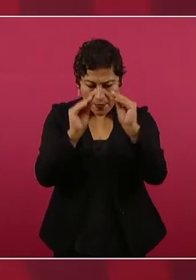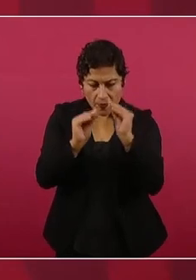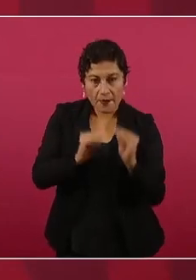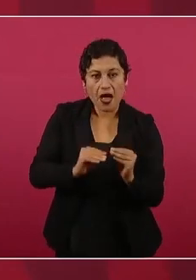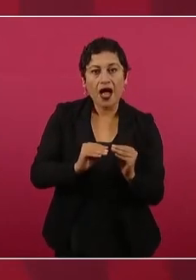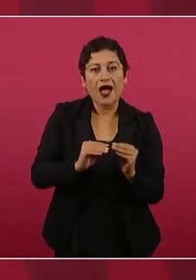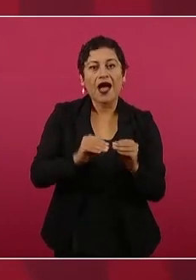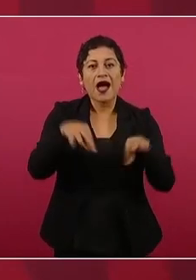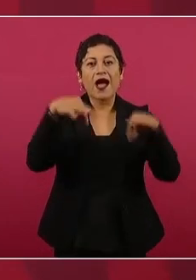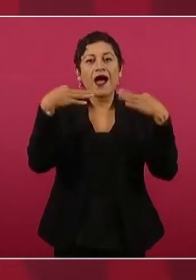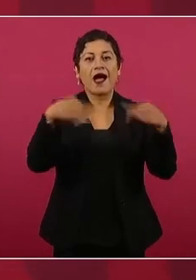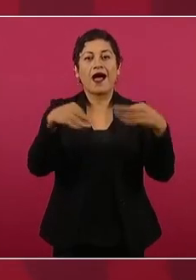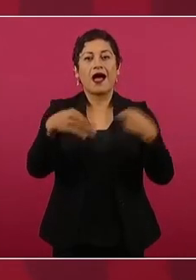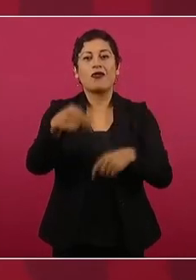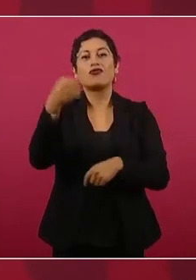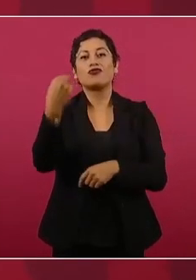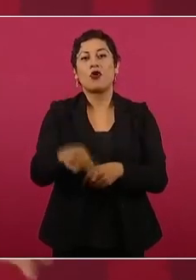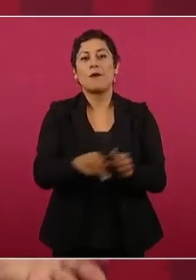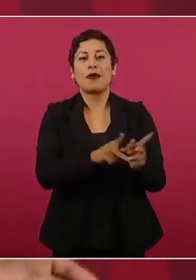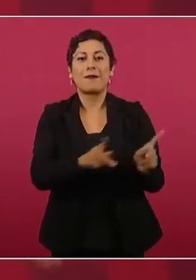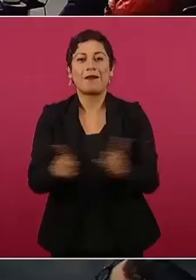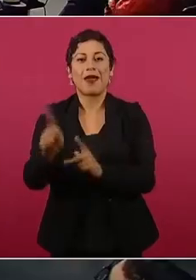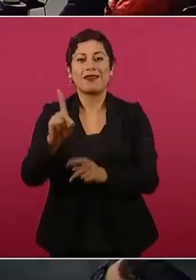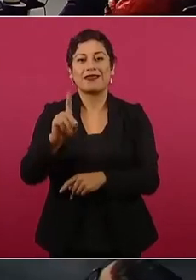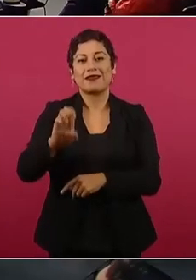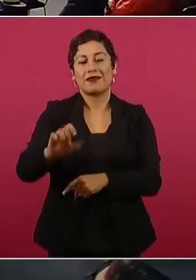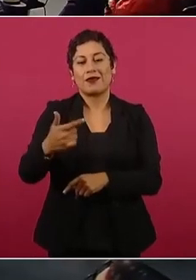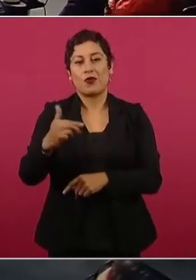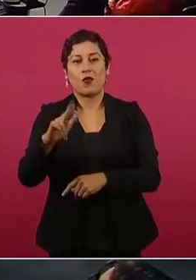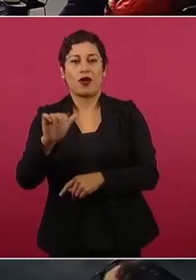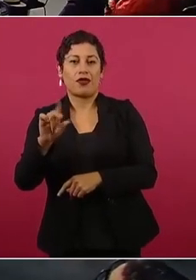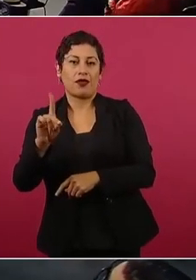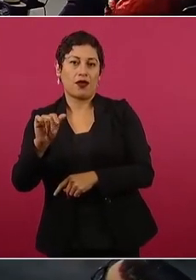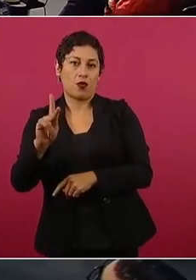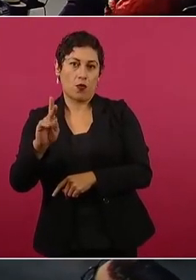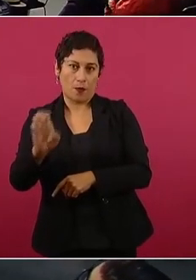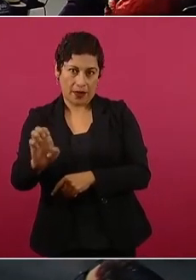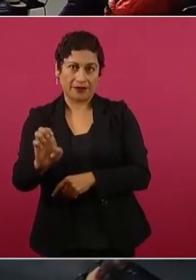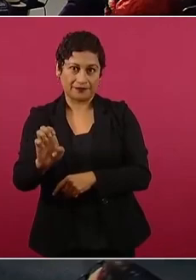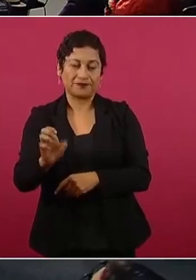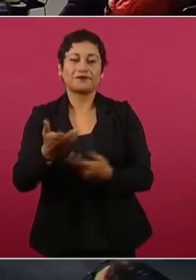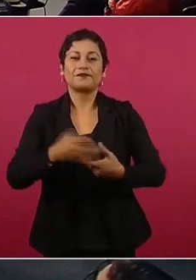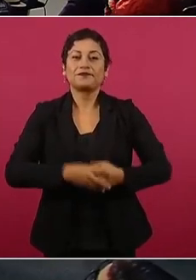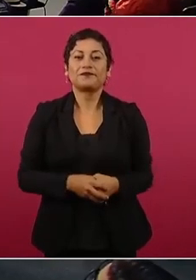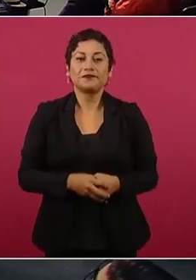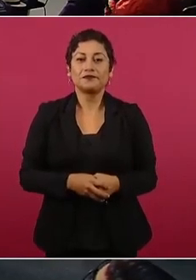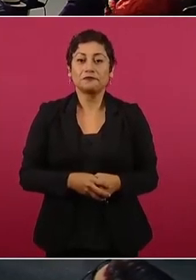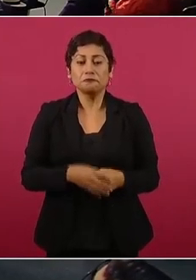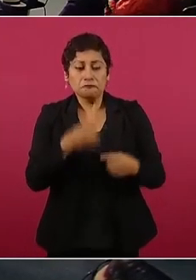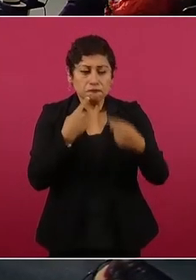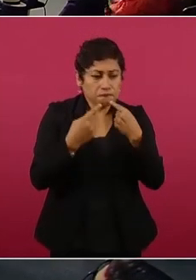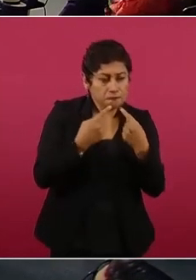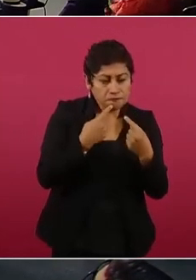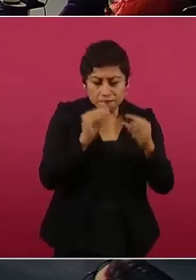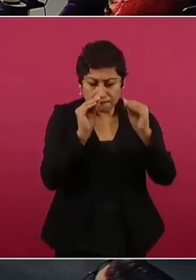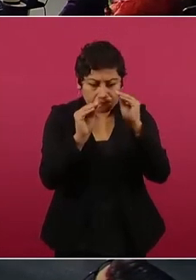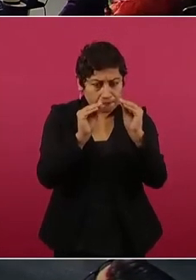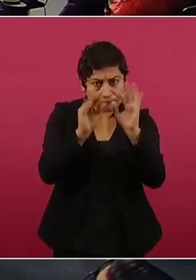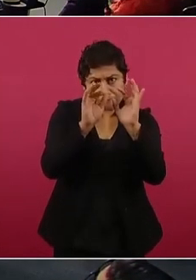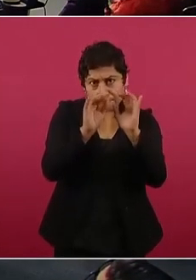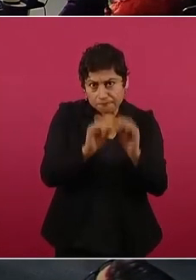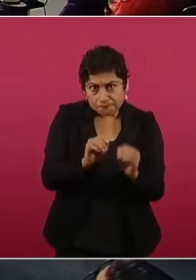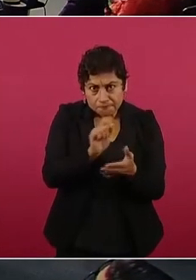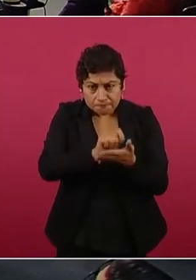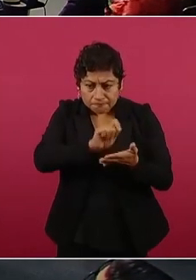y los jóvenes pues querían poner todo,